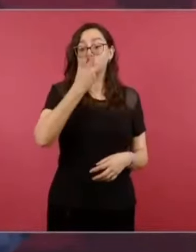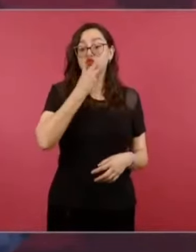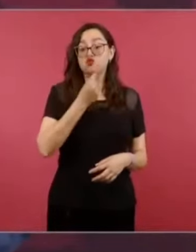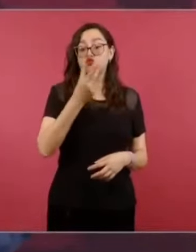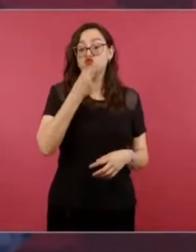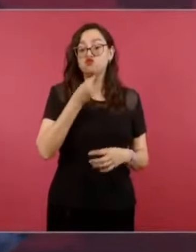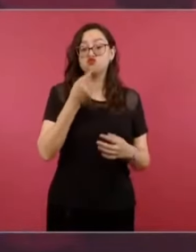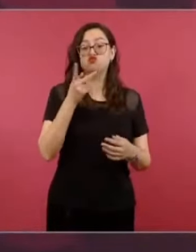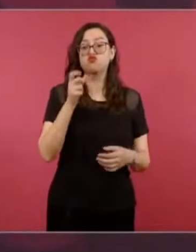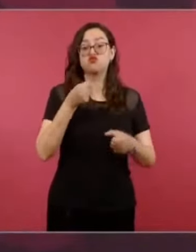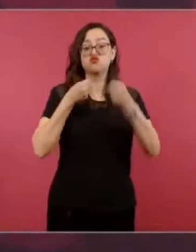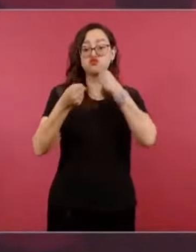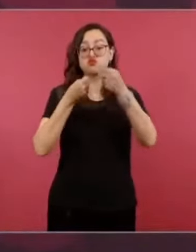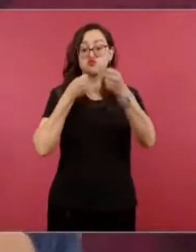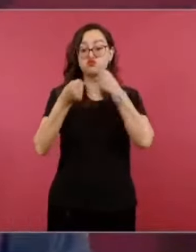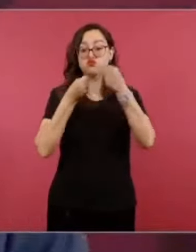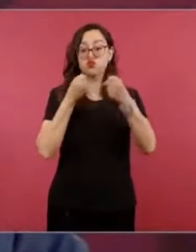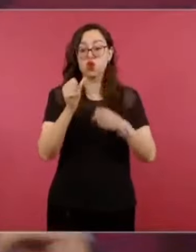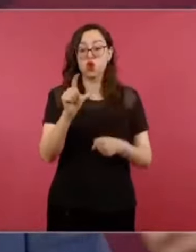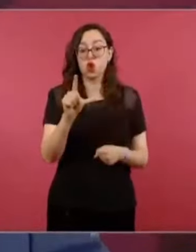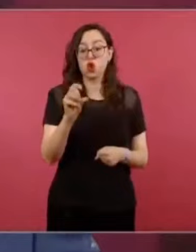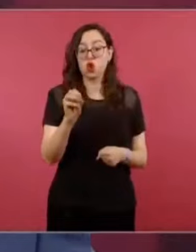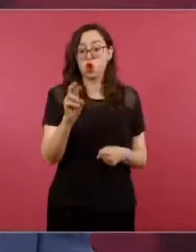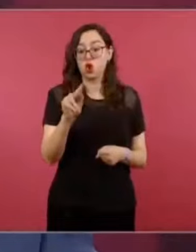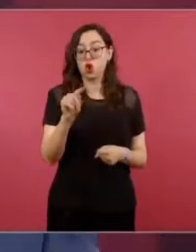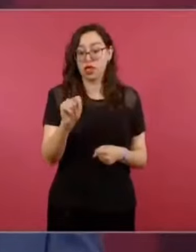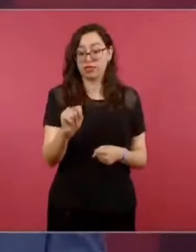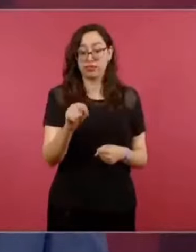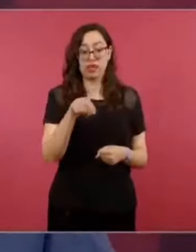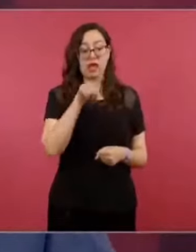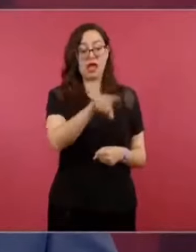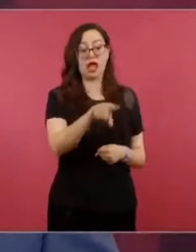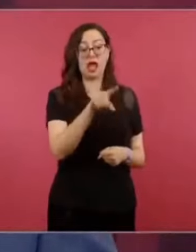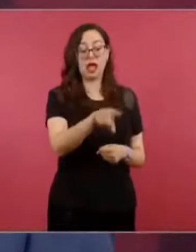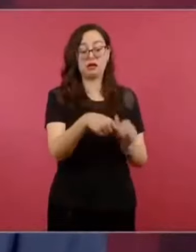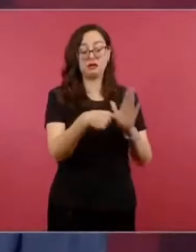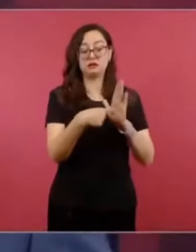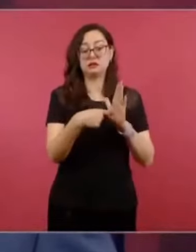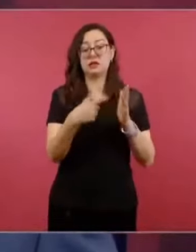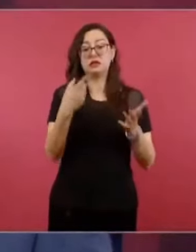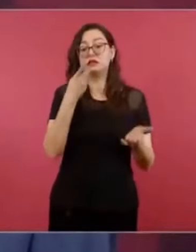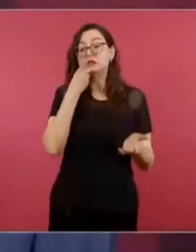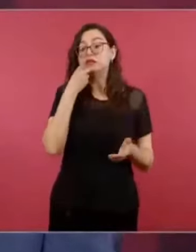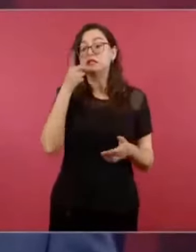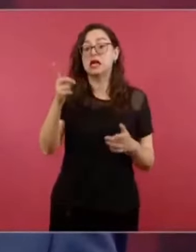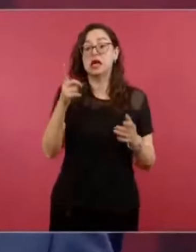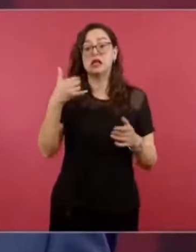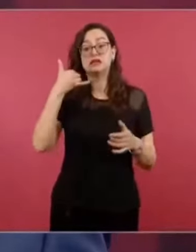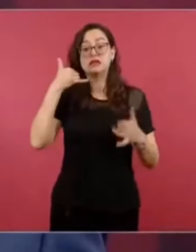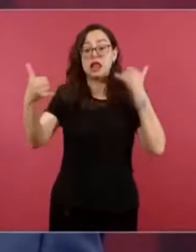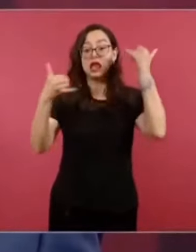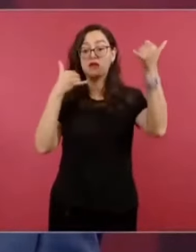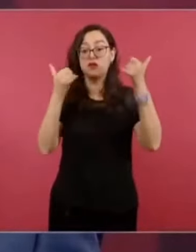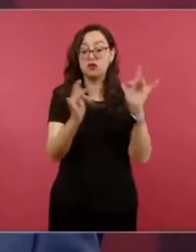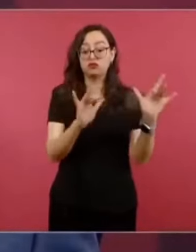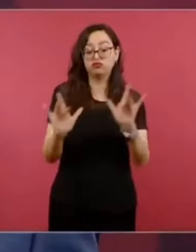llamadas telefónicas de amigos de ¿no?, de mis hijos